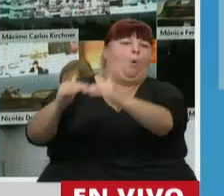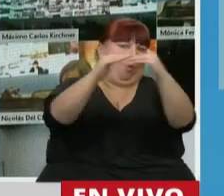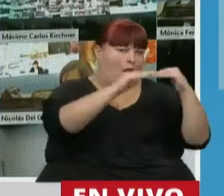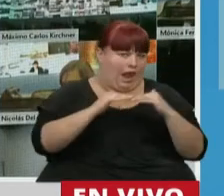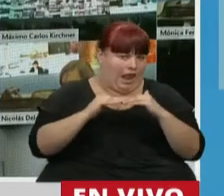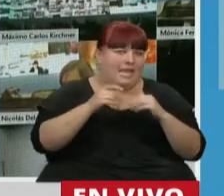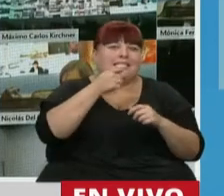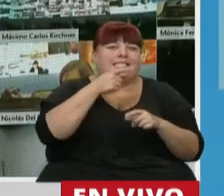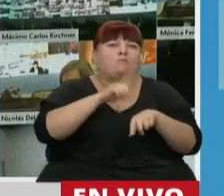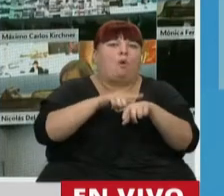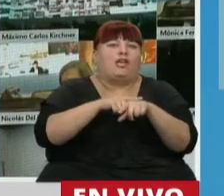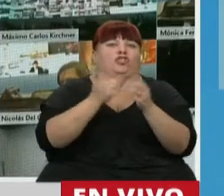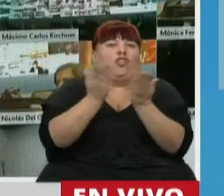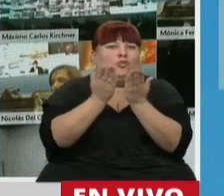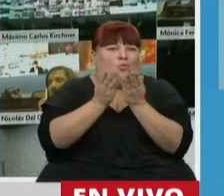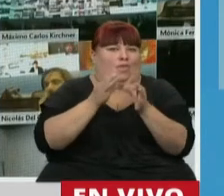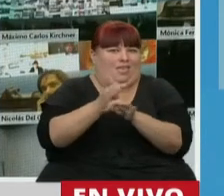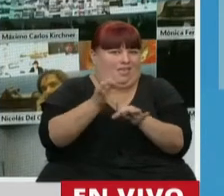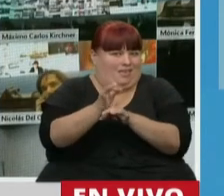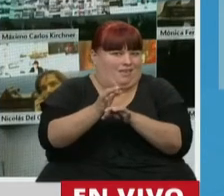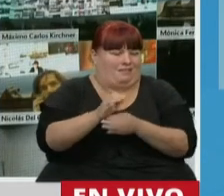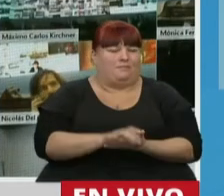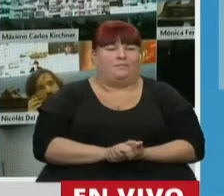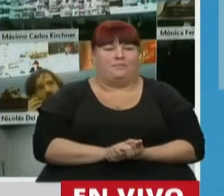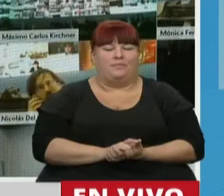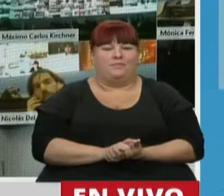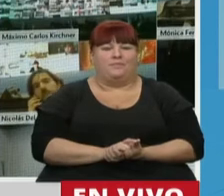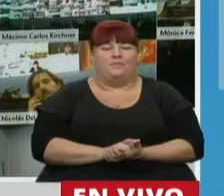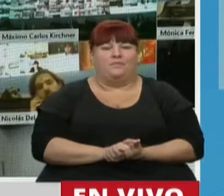condiciones a la hora de acceder a esa educación a distancia.